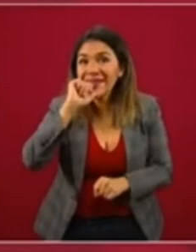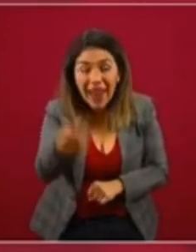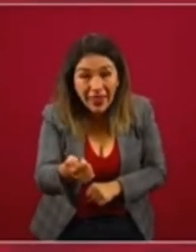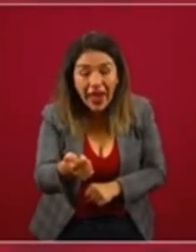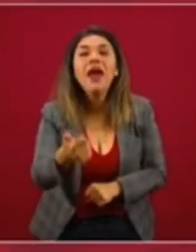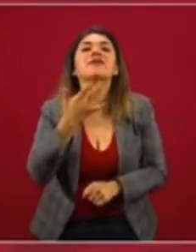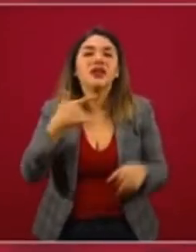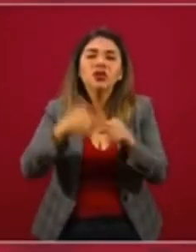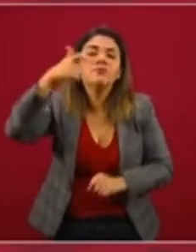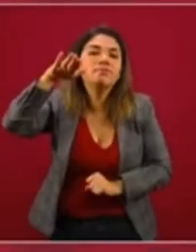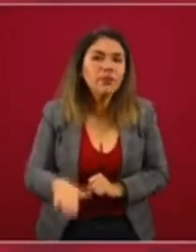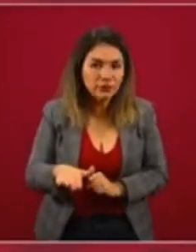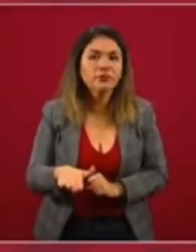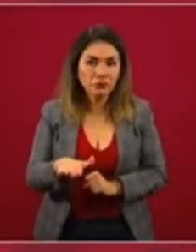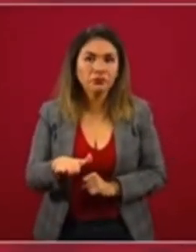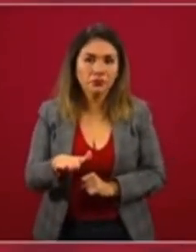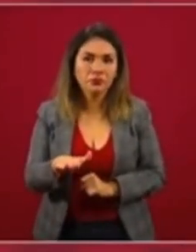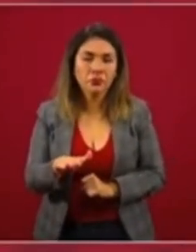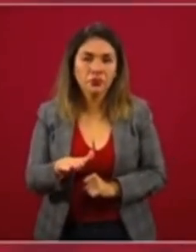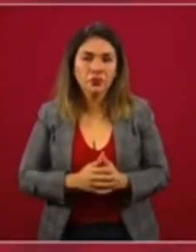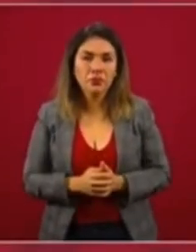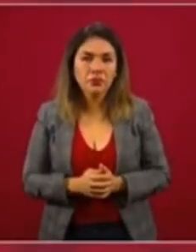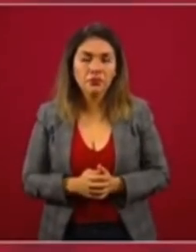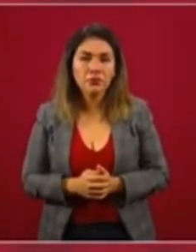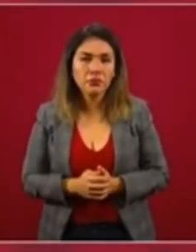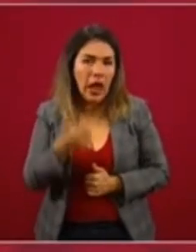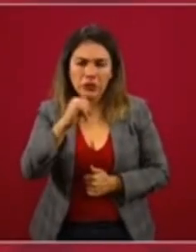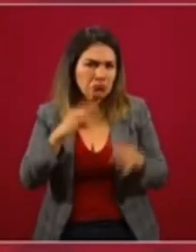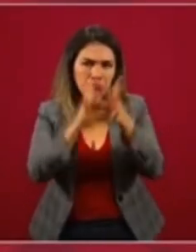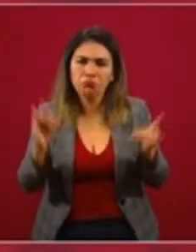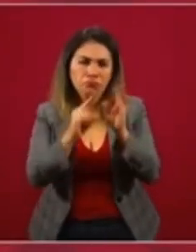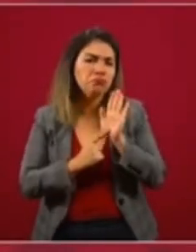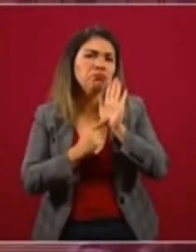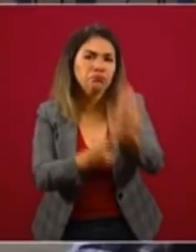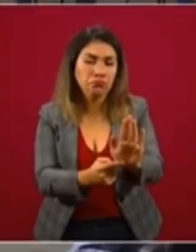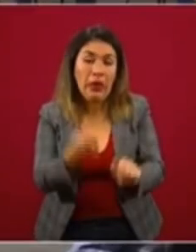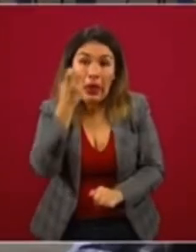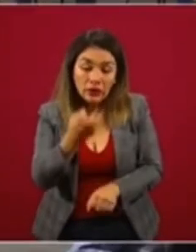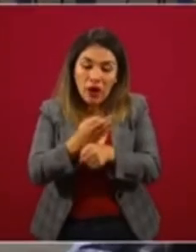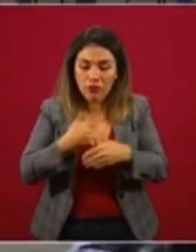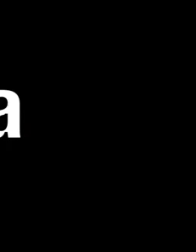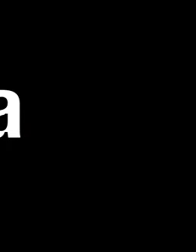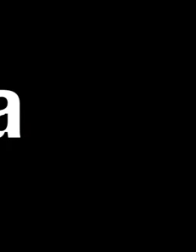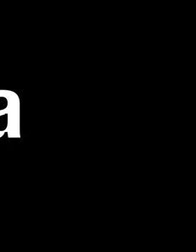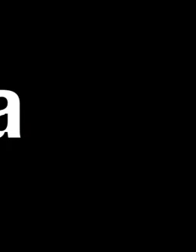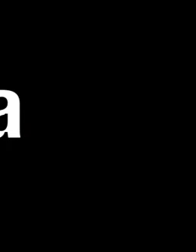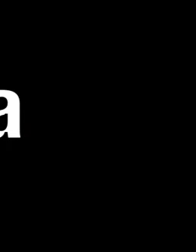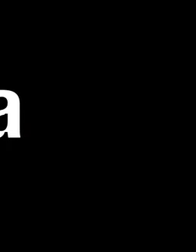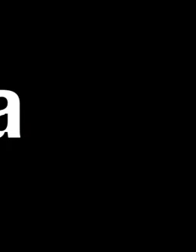en el extranjero, vamos a bajar el precio de las gasolinas. Así de claro. Y sobre eso estamos trabajando.